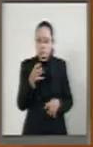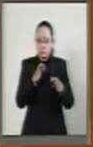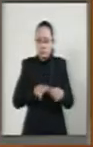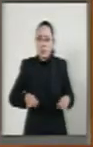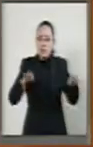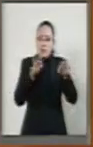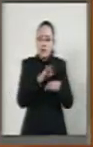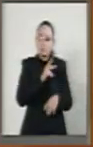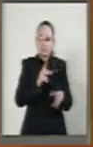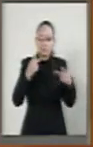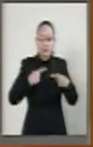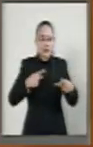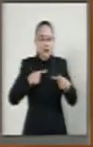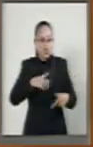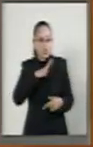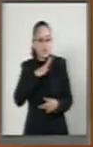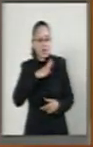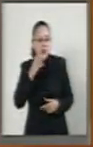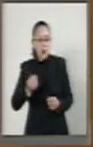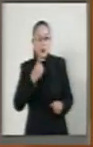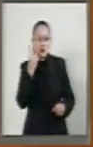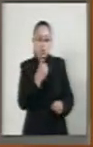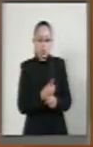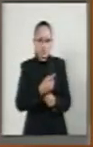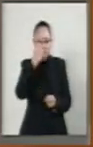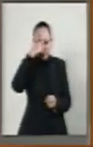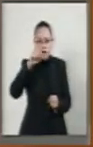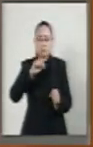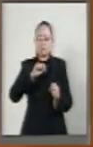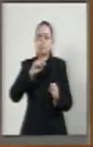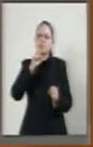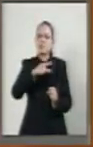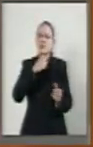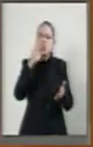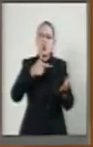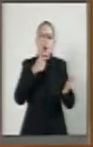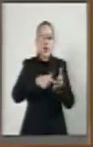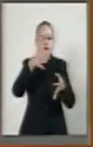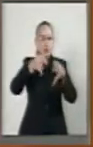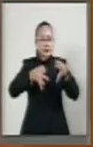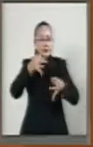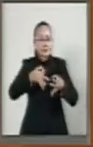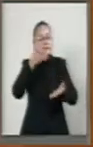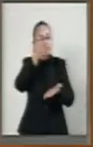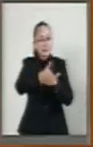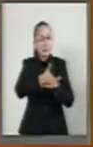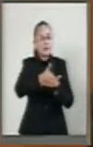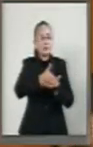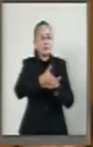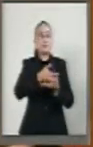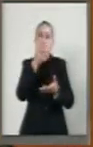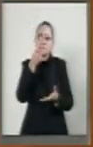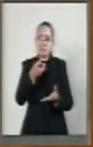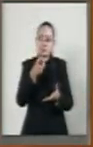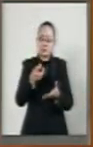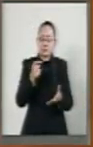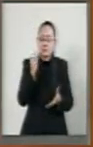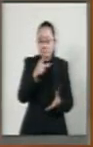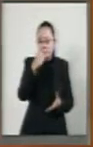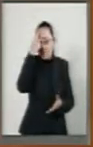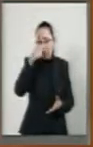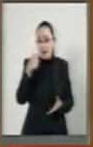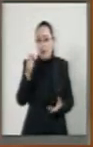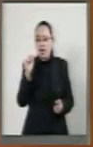toda persona tenga la posibilidad de acudir a un órgano jurisdiccional imparcial, por supuesto, para